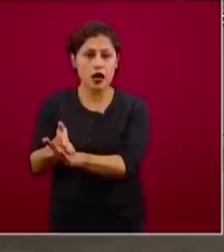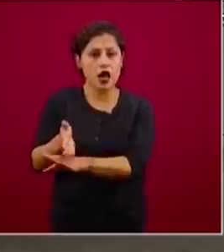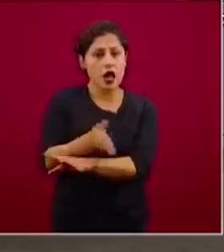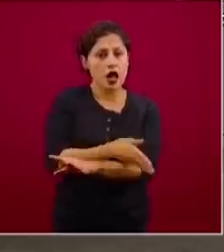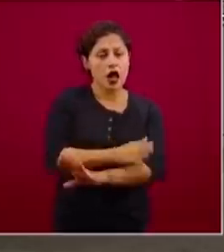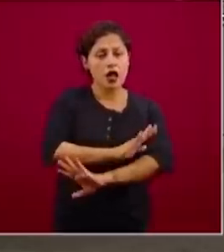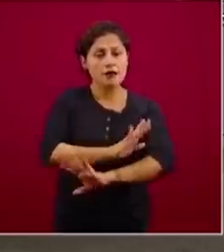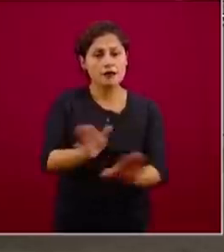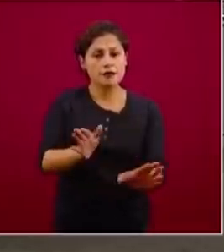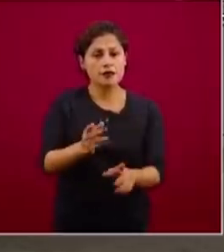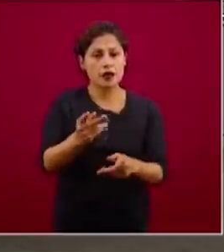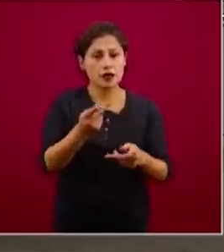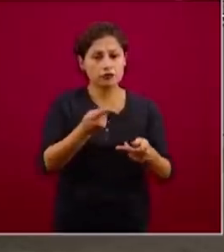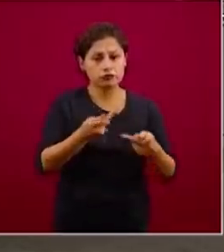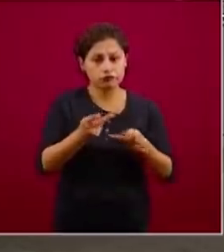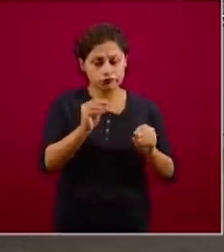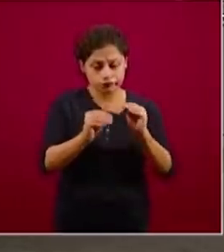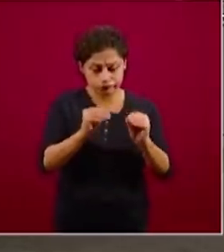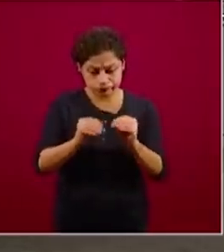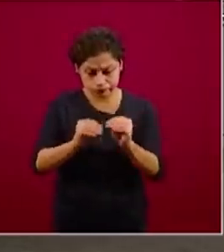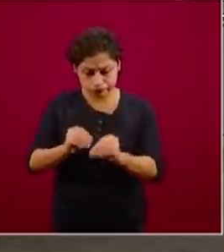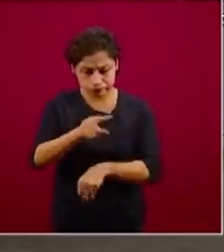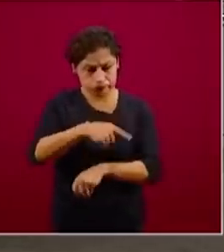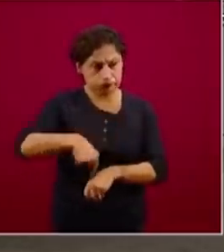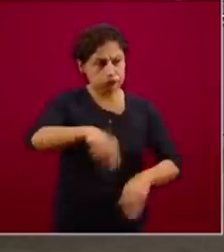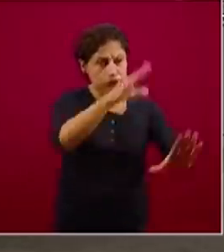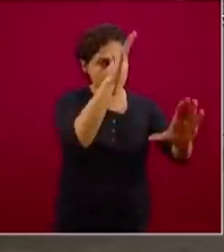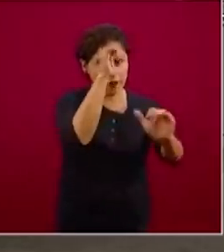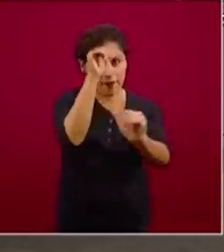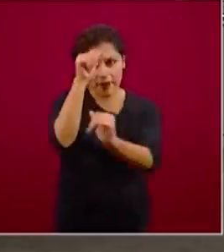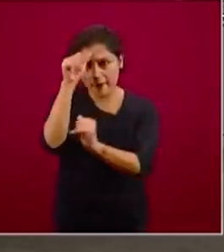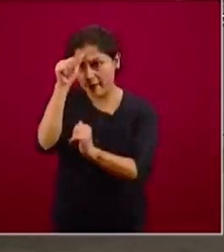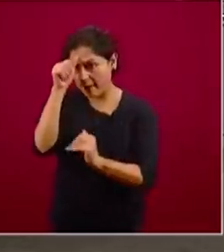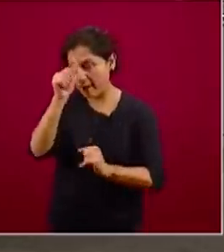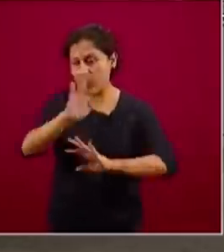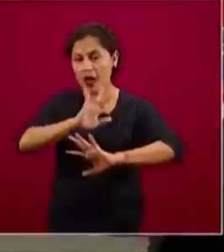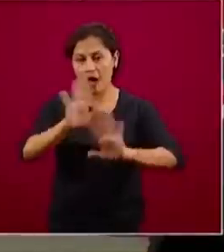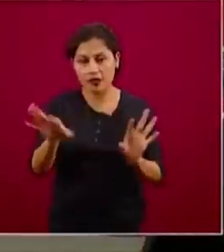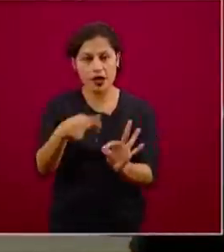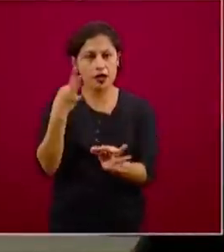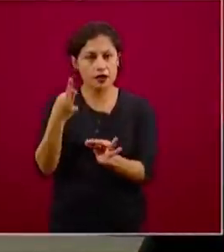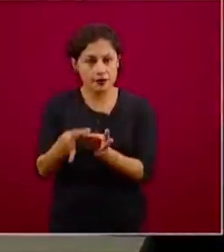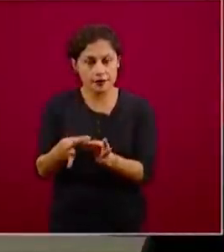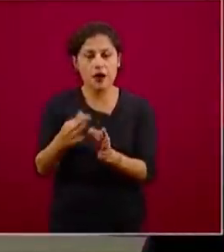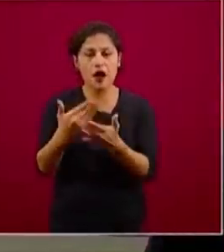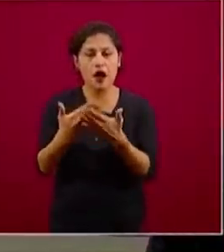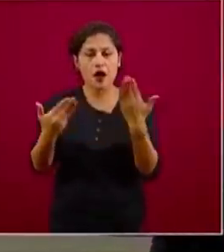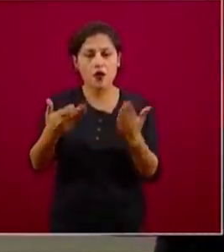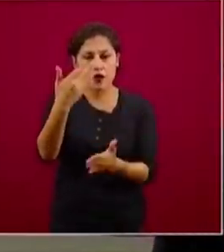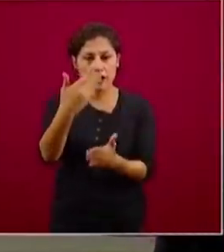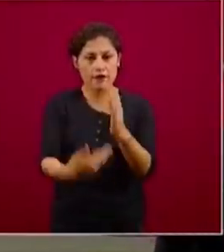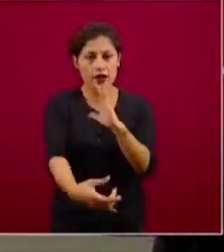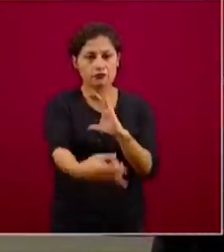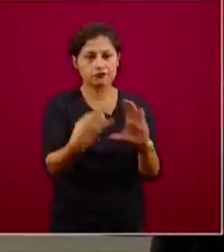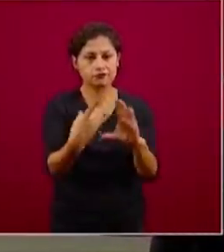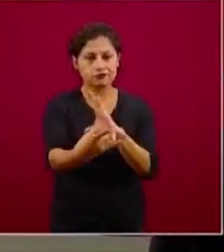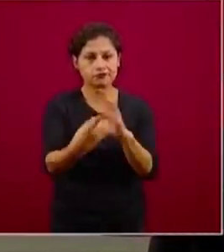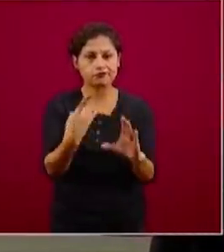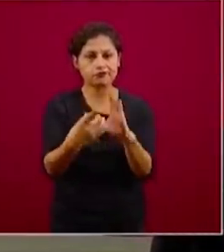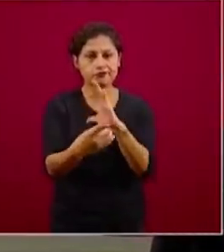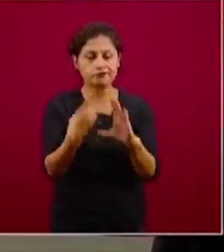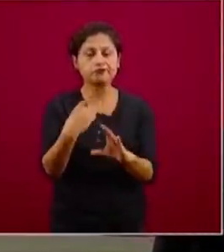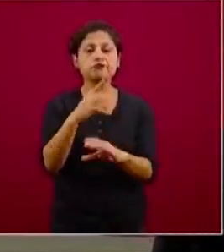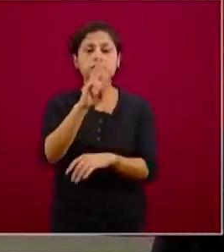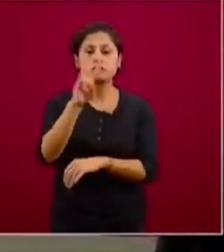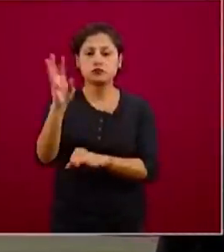salud y lo que ahora está todo listo, nada más para que se complete el proceso de notificación diaria, que